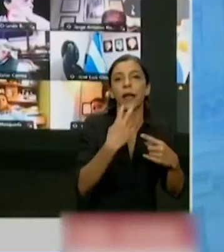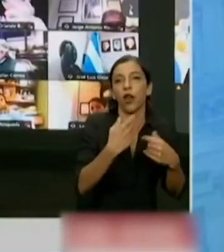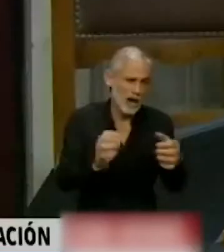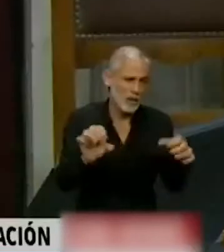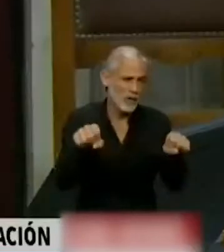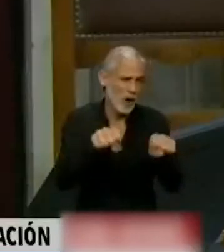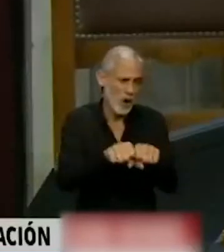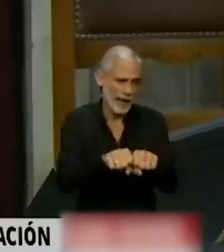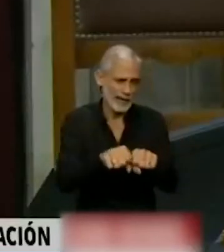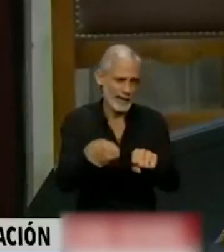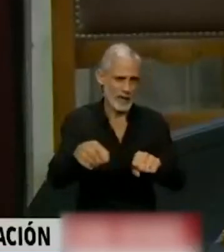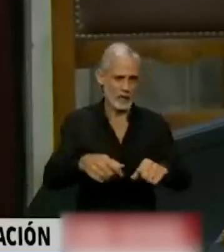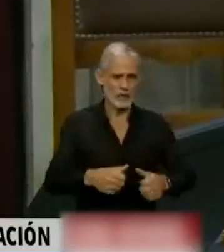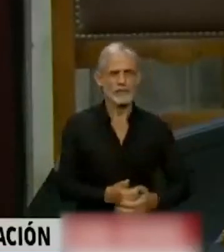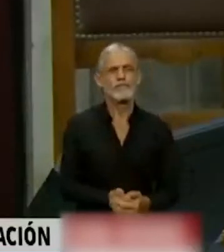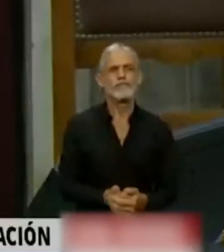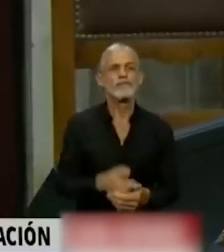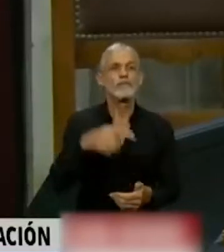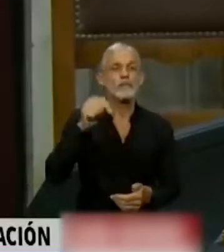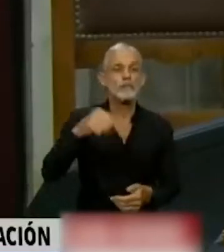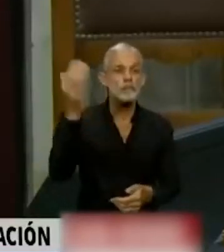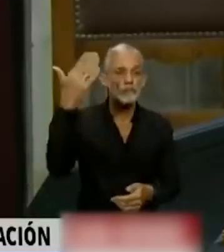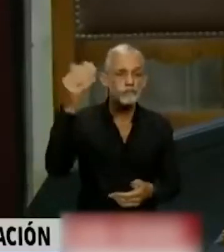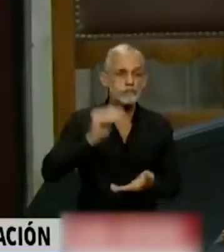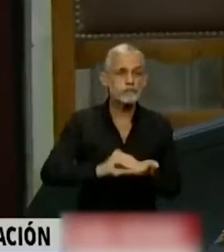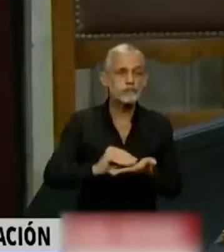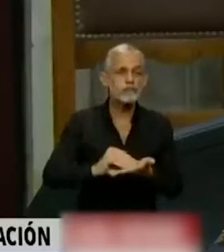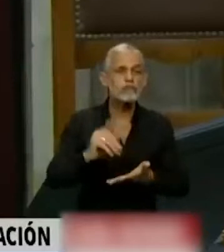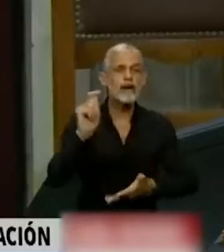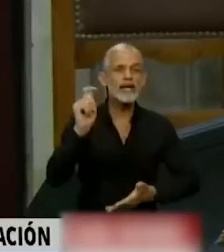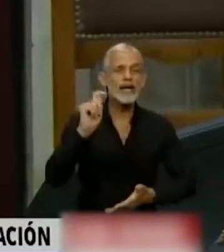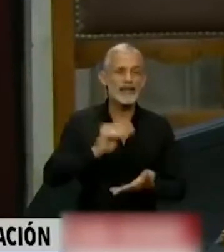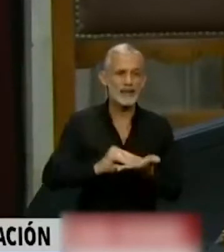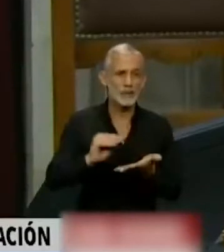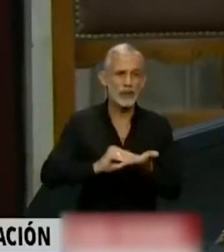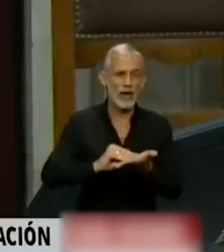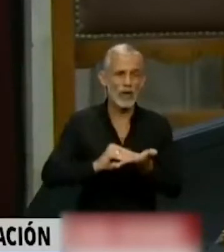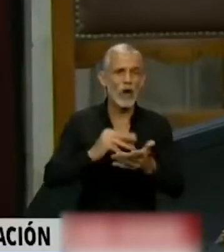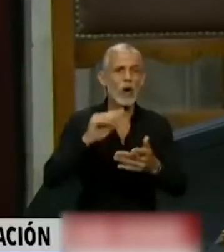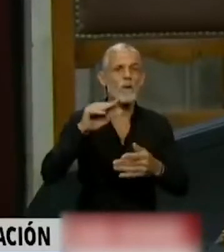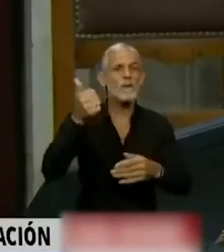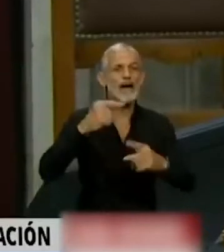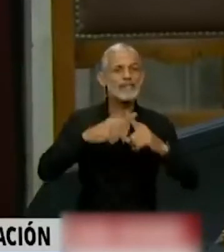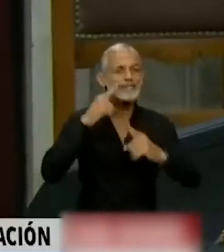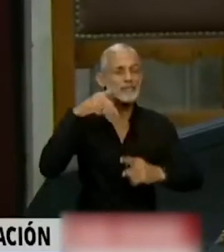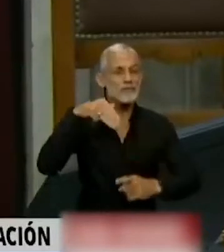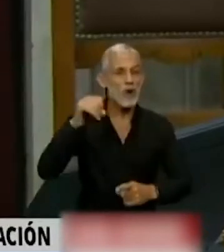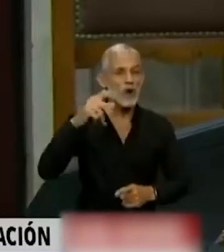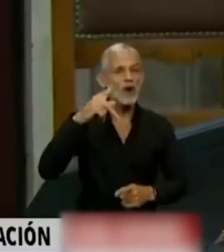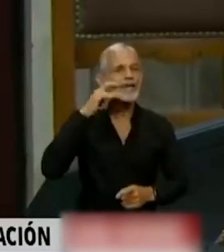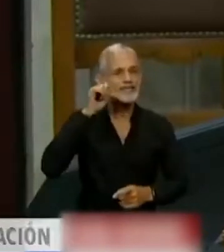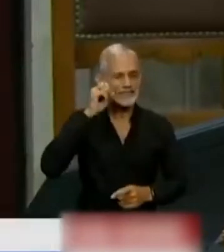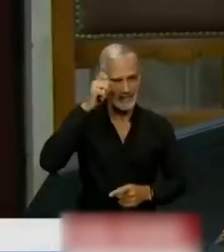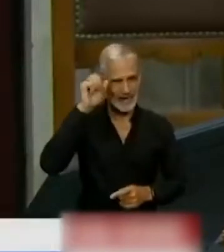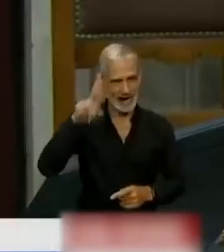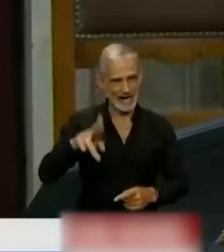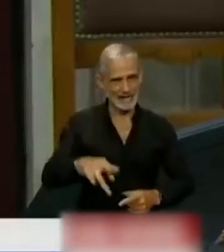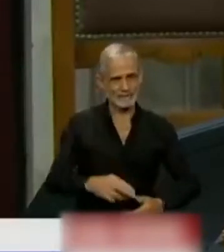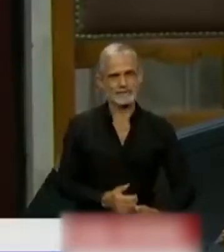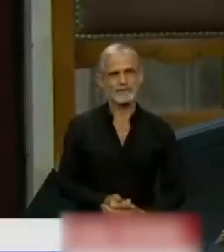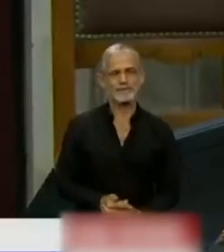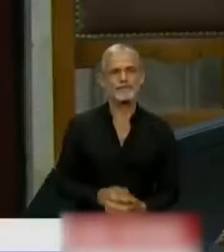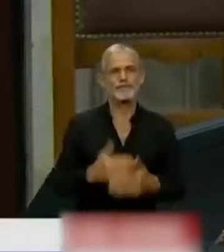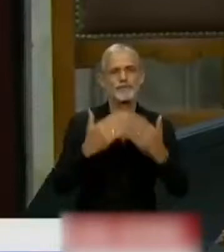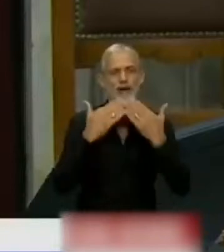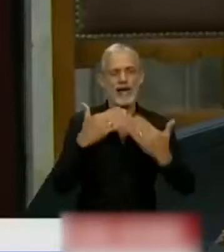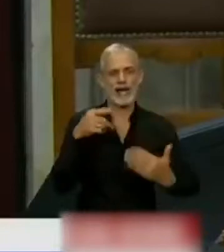días en el texto original se establecía una base fija de 24.500 millones de pesos que provendría del